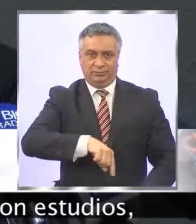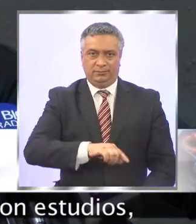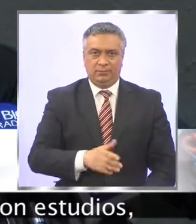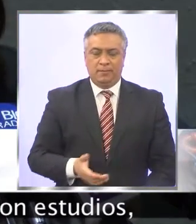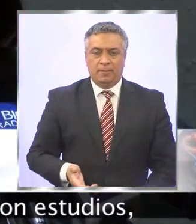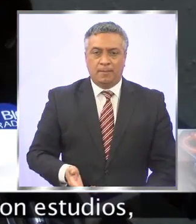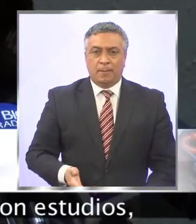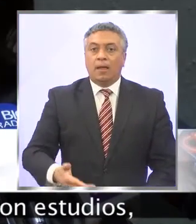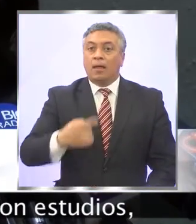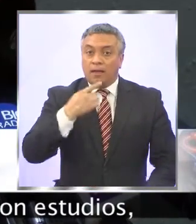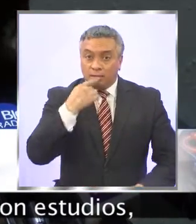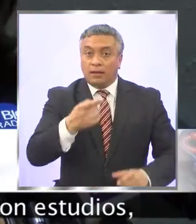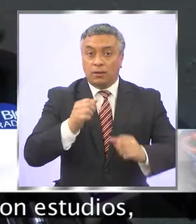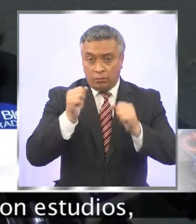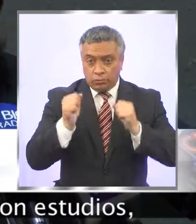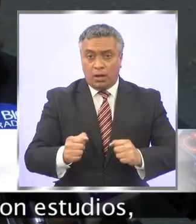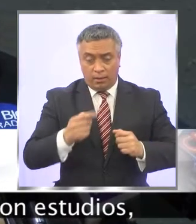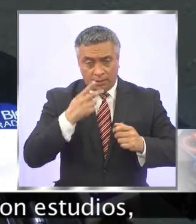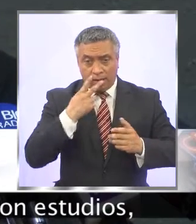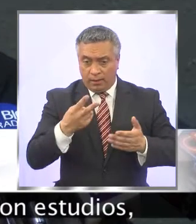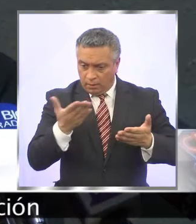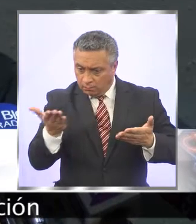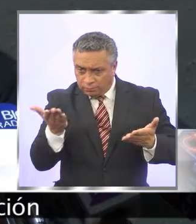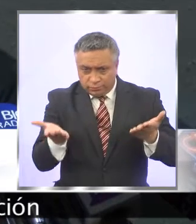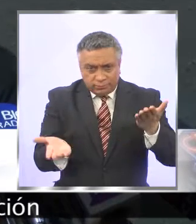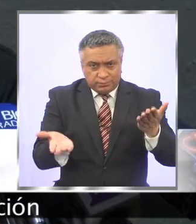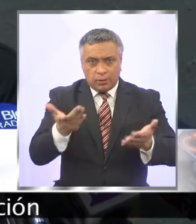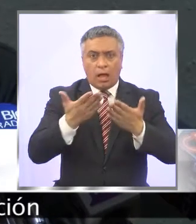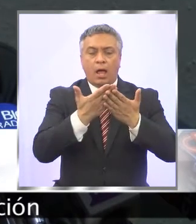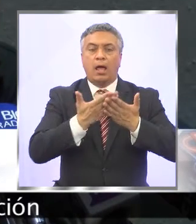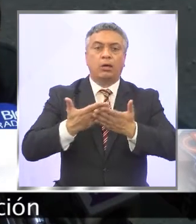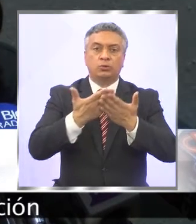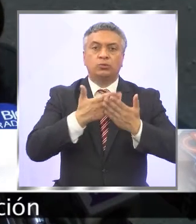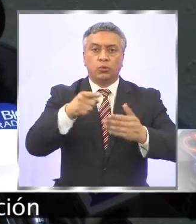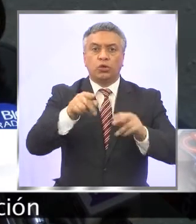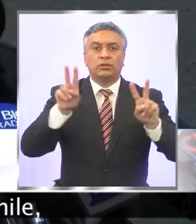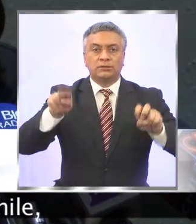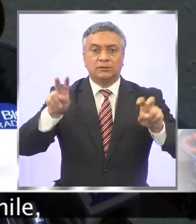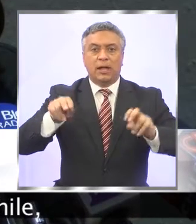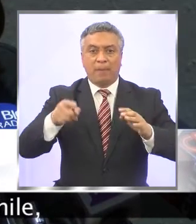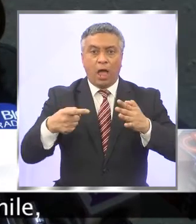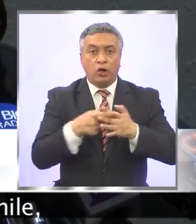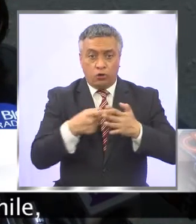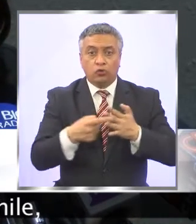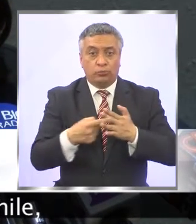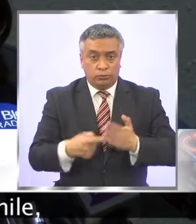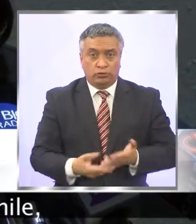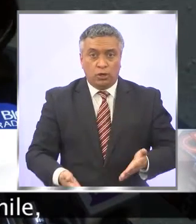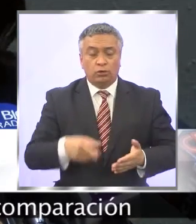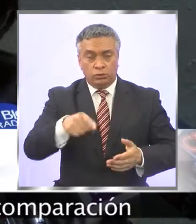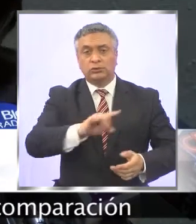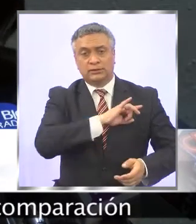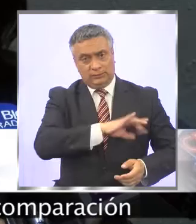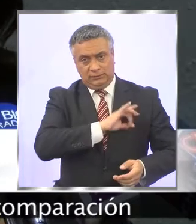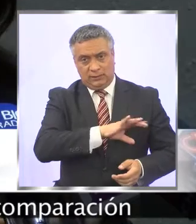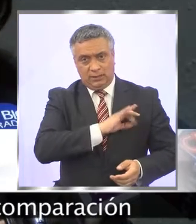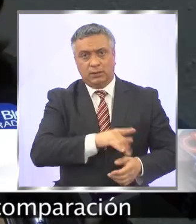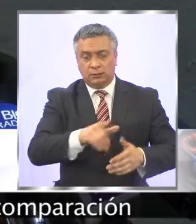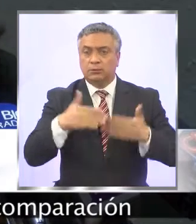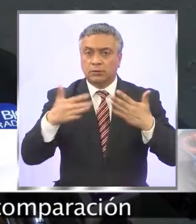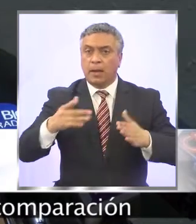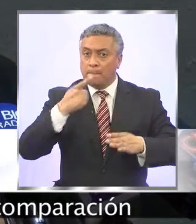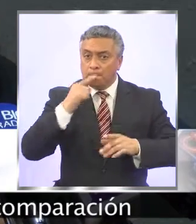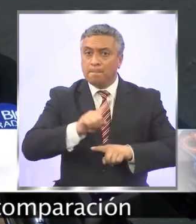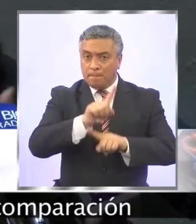uno lo puede matizar con estudios sobre temas de corrupción que se han hecho en Chile, donde a la